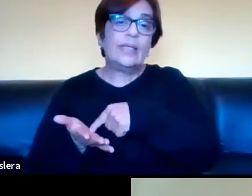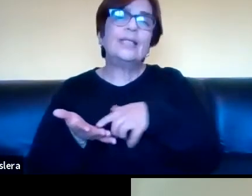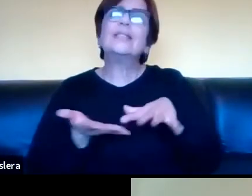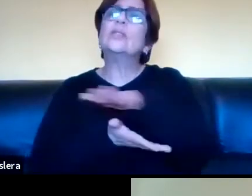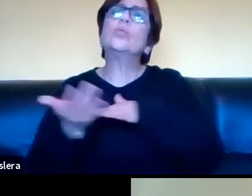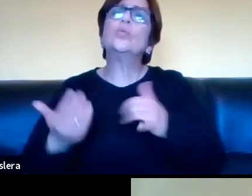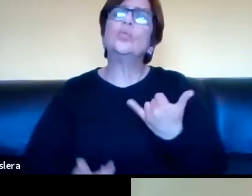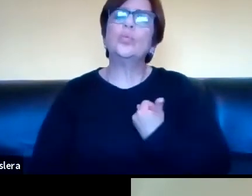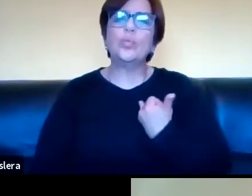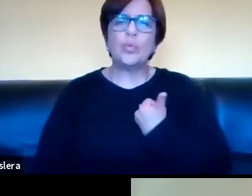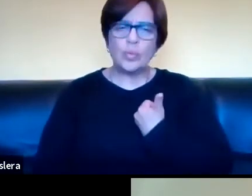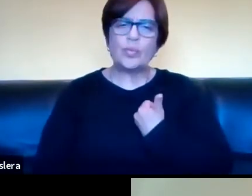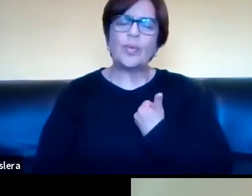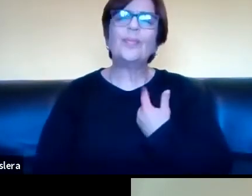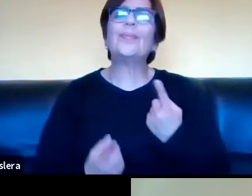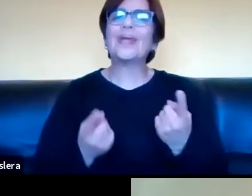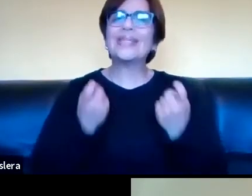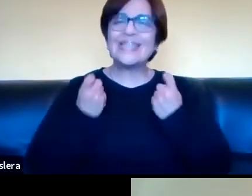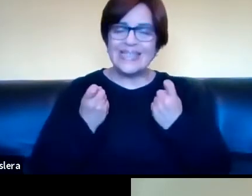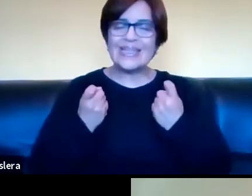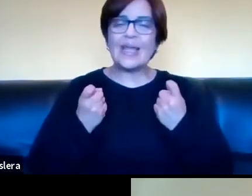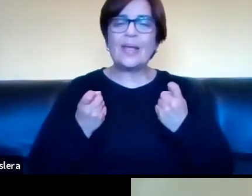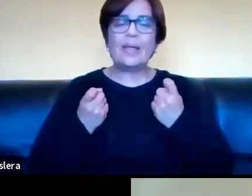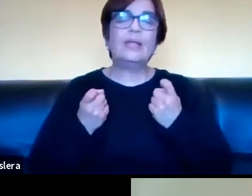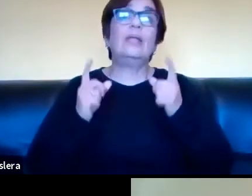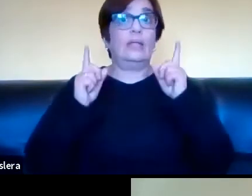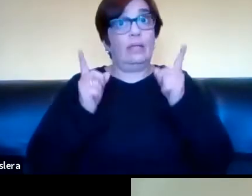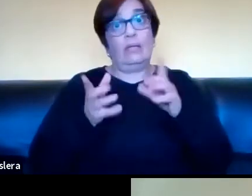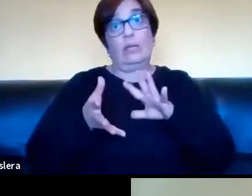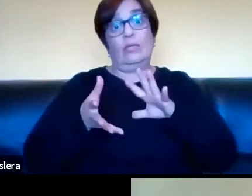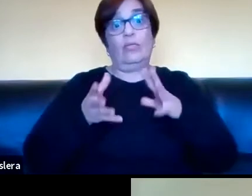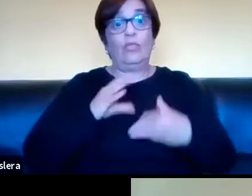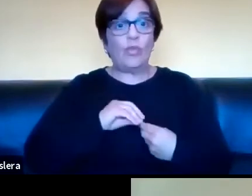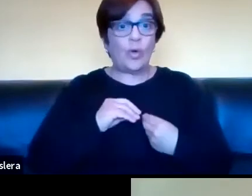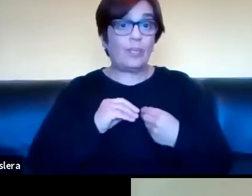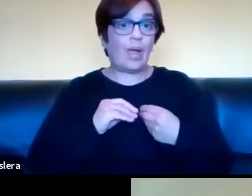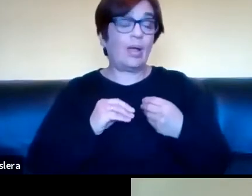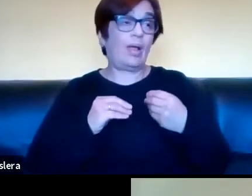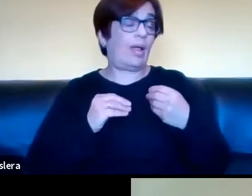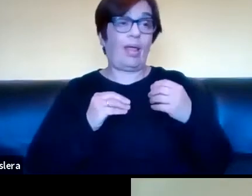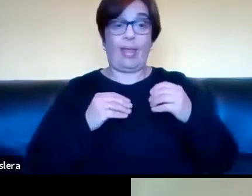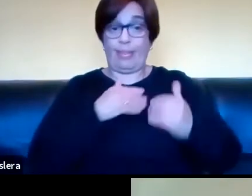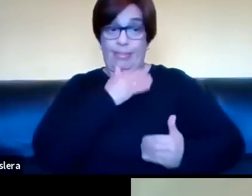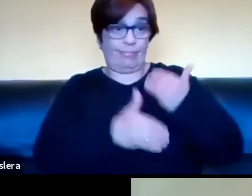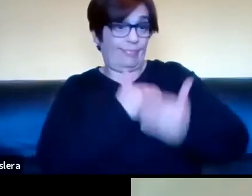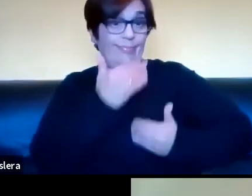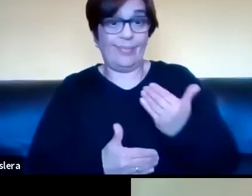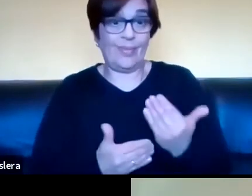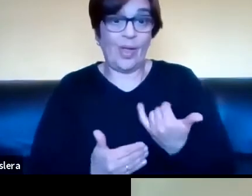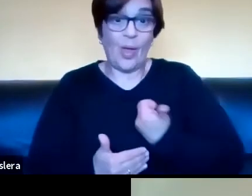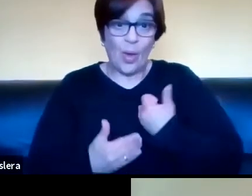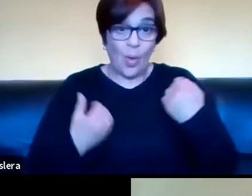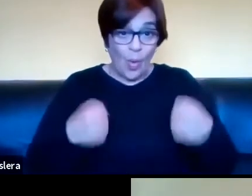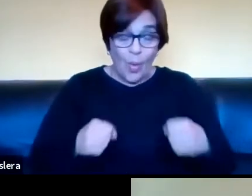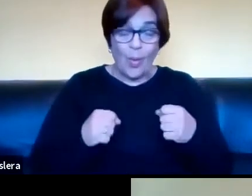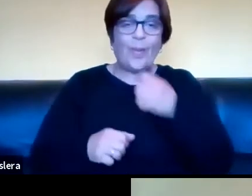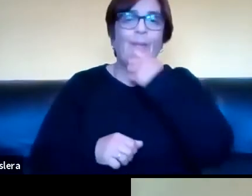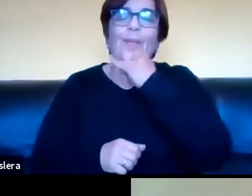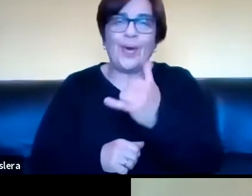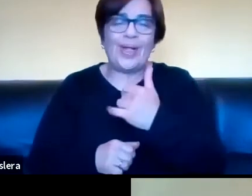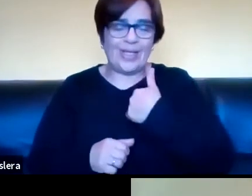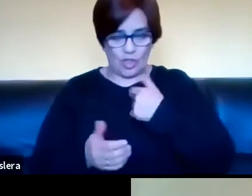condiciones se deberían dar en términos también de las prácticas, ¿no? O sea, porque en el caso de la